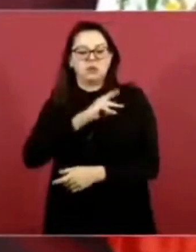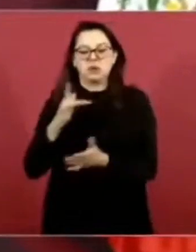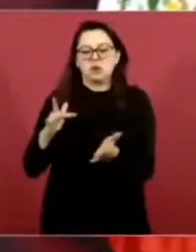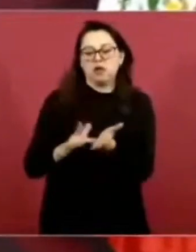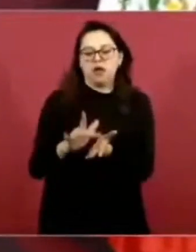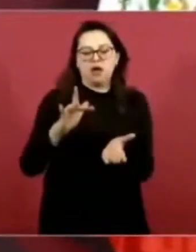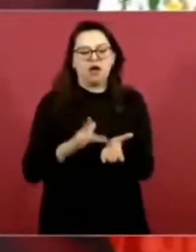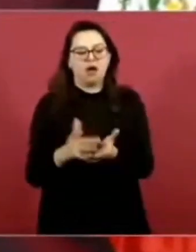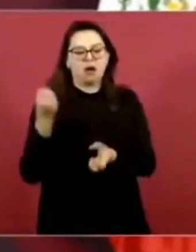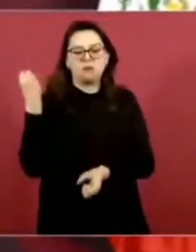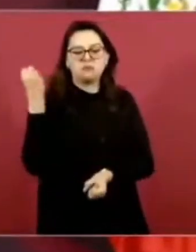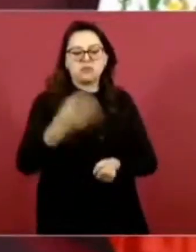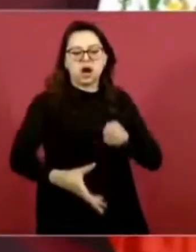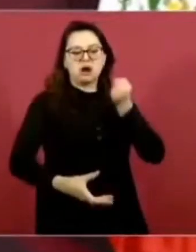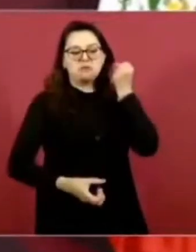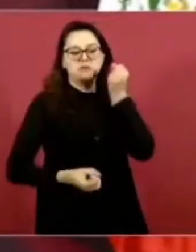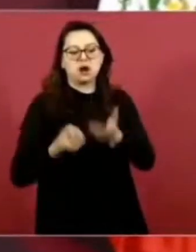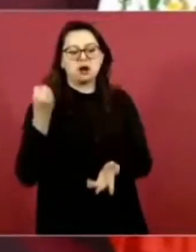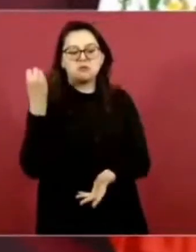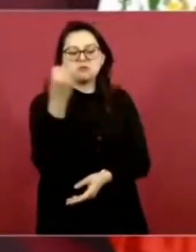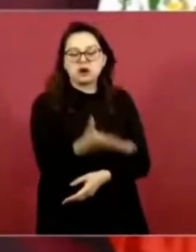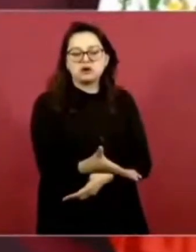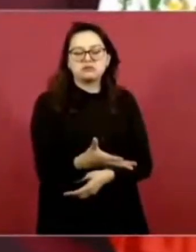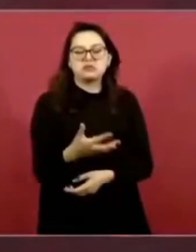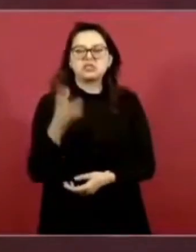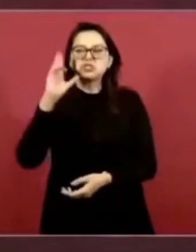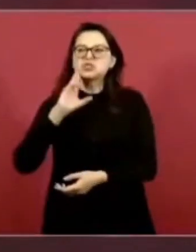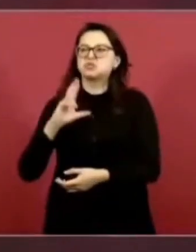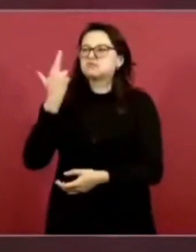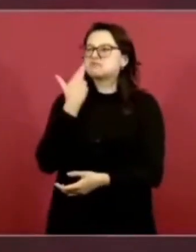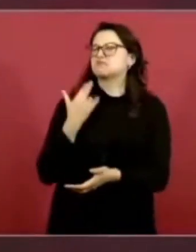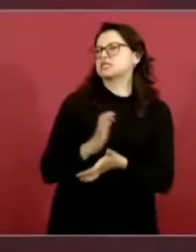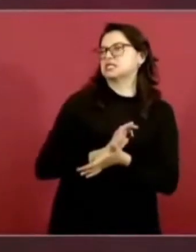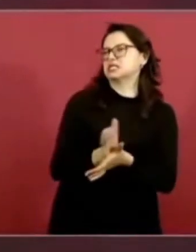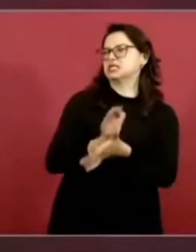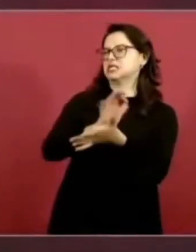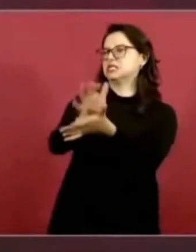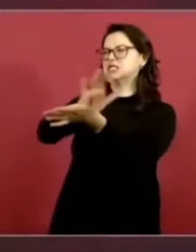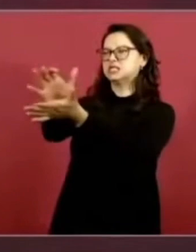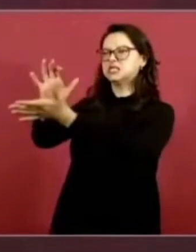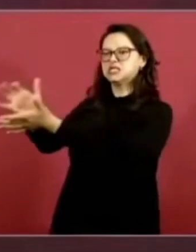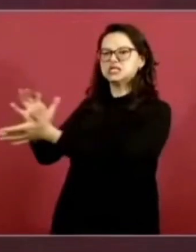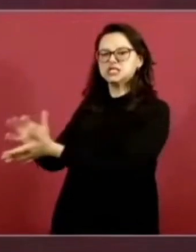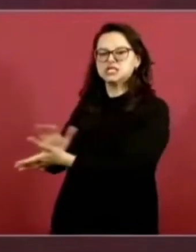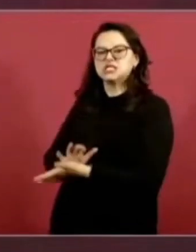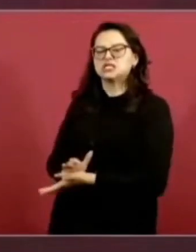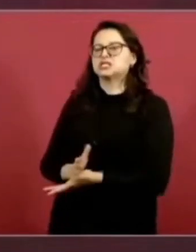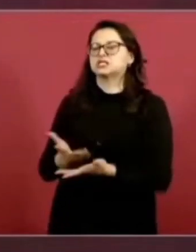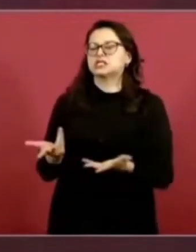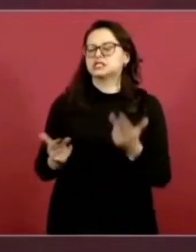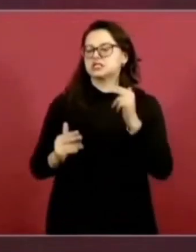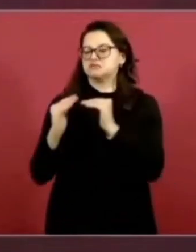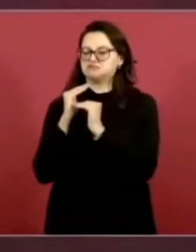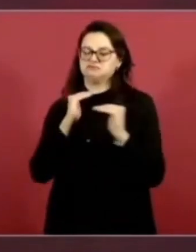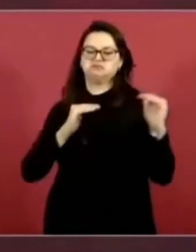racista, clasista.